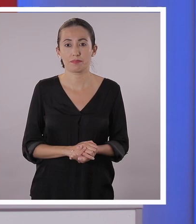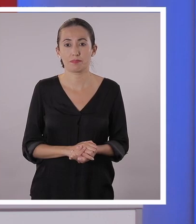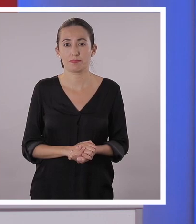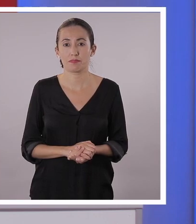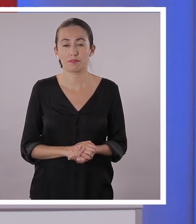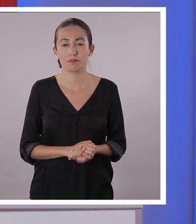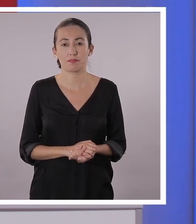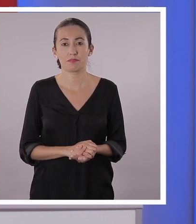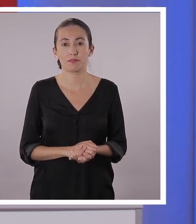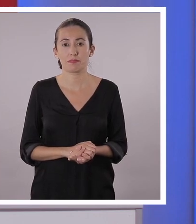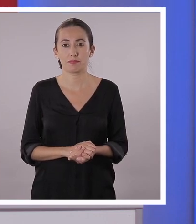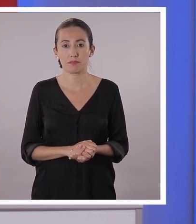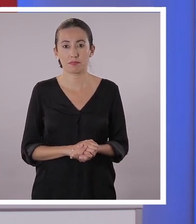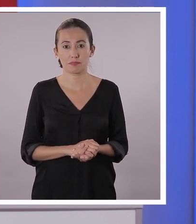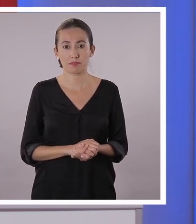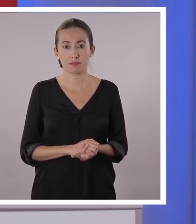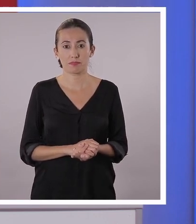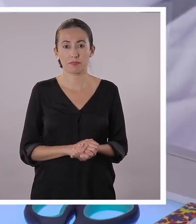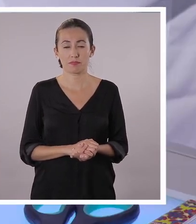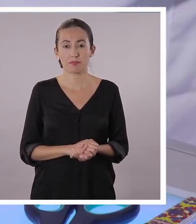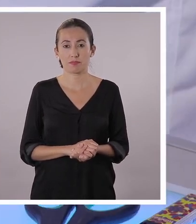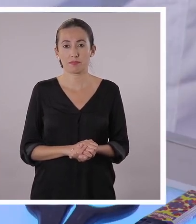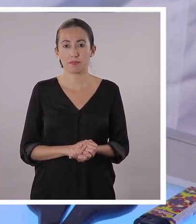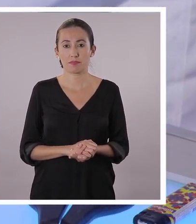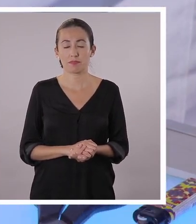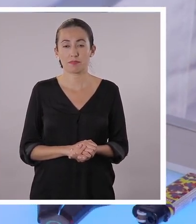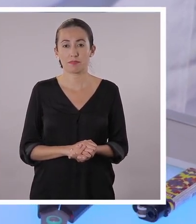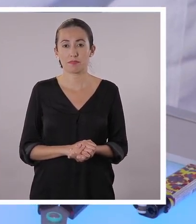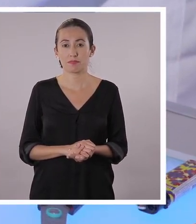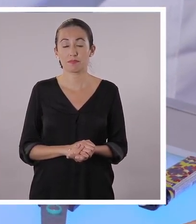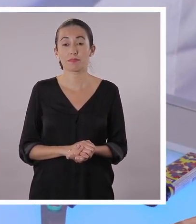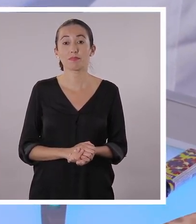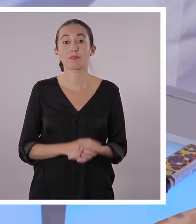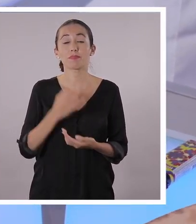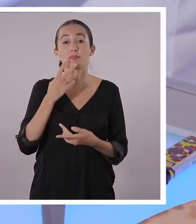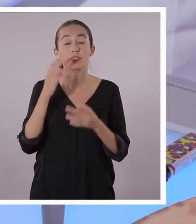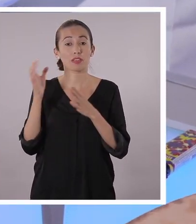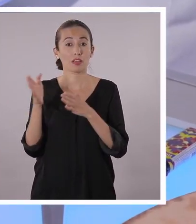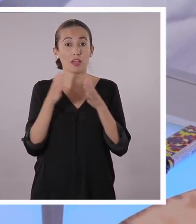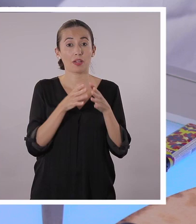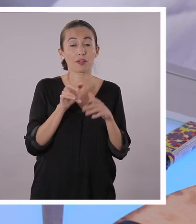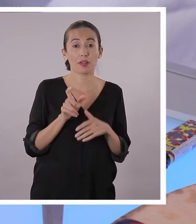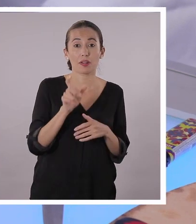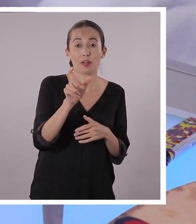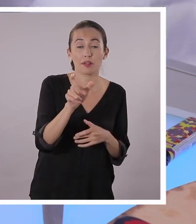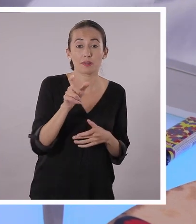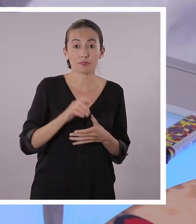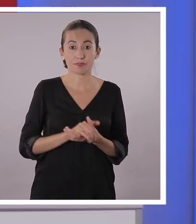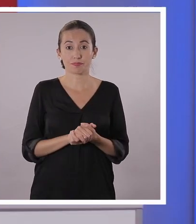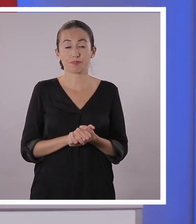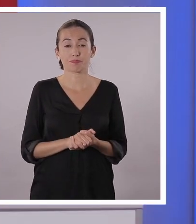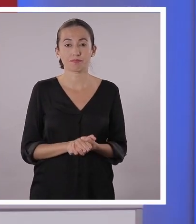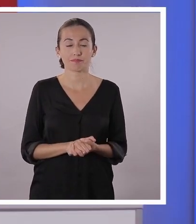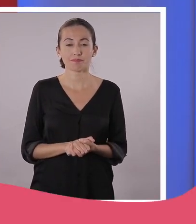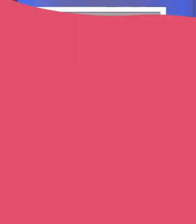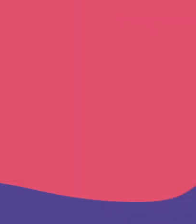Ahora, nuestra base nos queda así. Vamos a hacer los cortes de la segunda tarjeta de crédito.